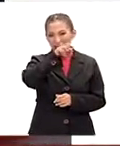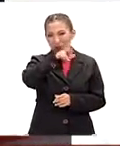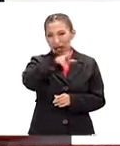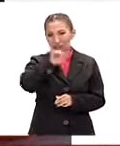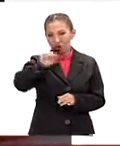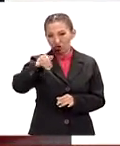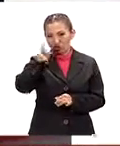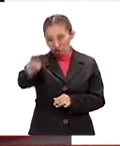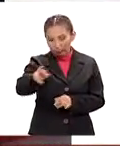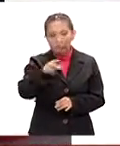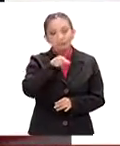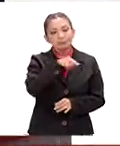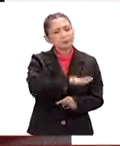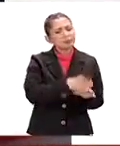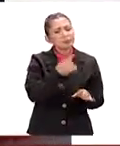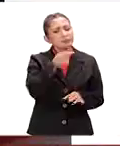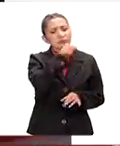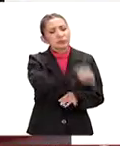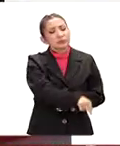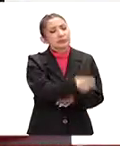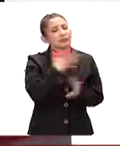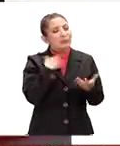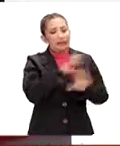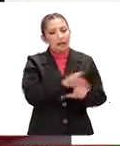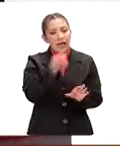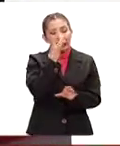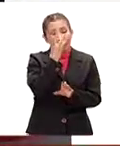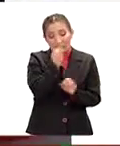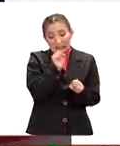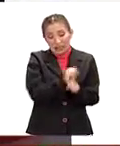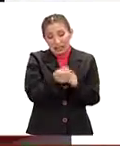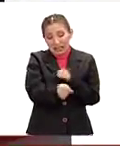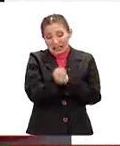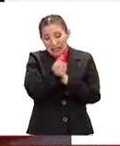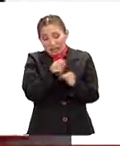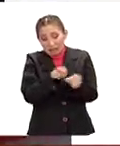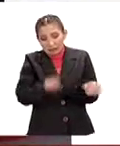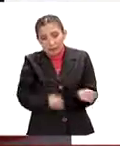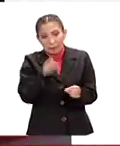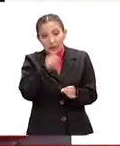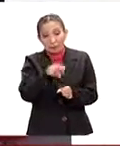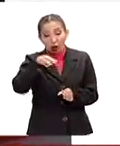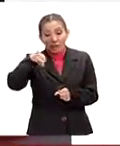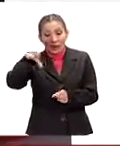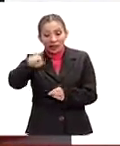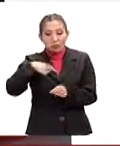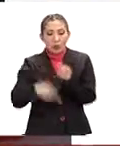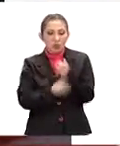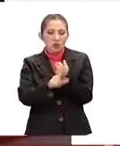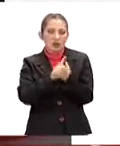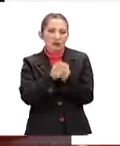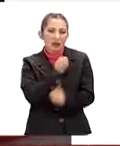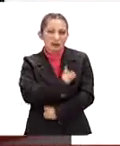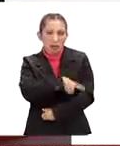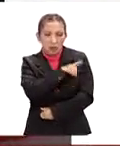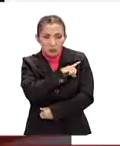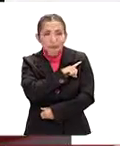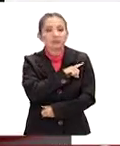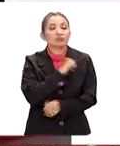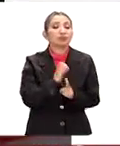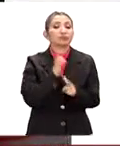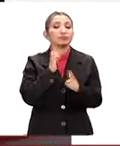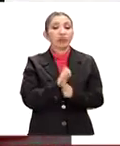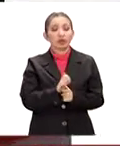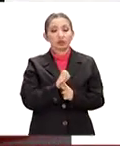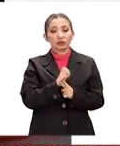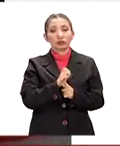pues se le dice a Ney, el hecho de que sabemos que ya estará tres semanas fuera el propio Lionel Messi por la lesión que hoy tuvo. Será entonces